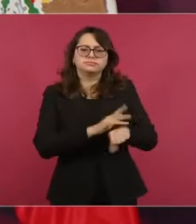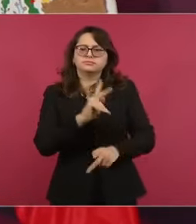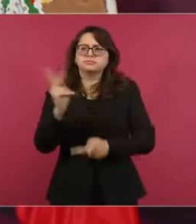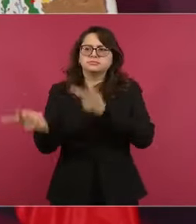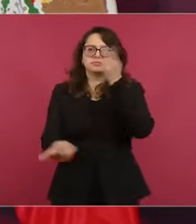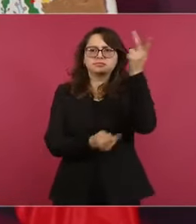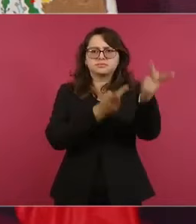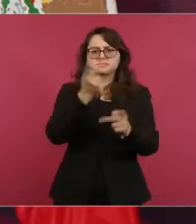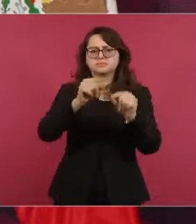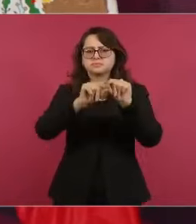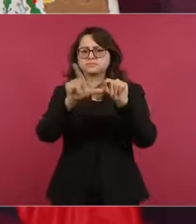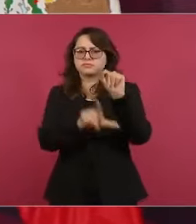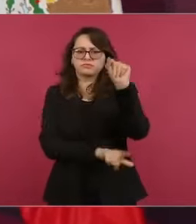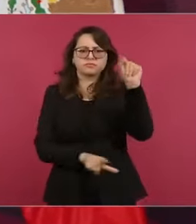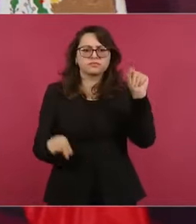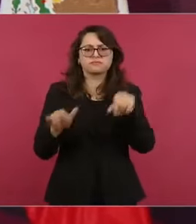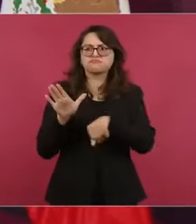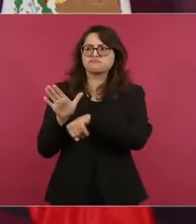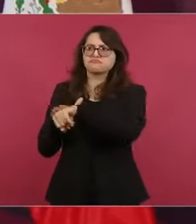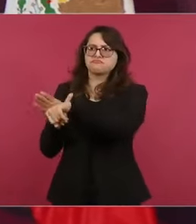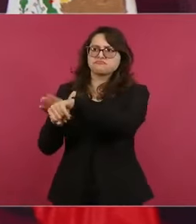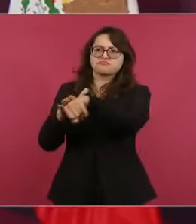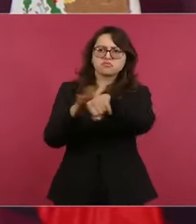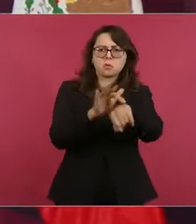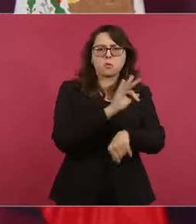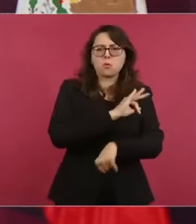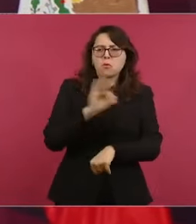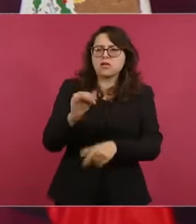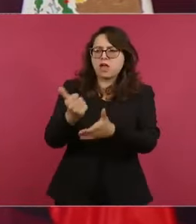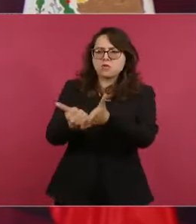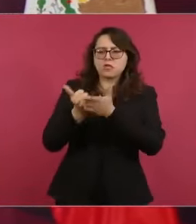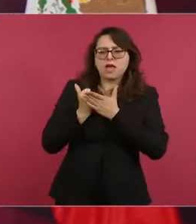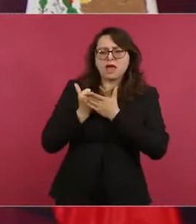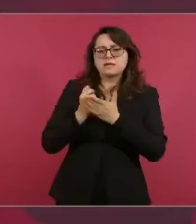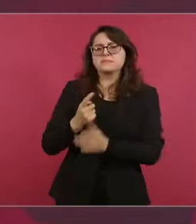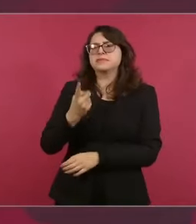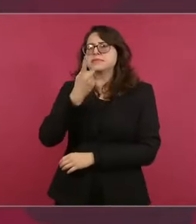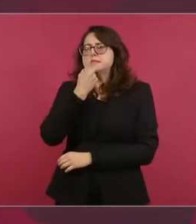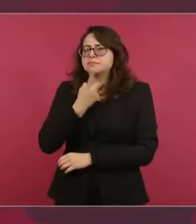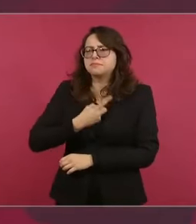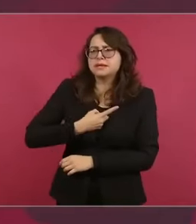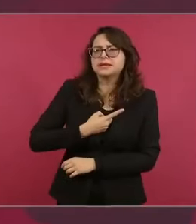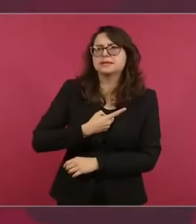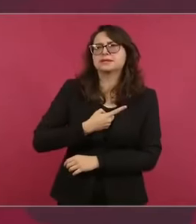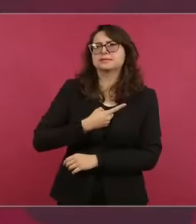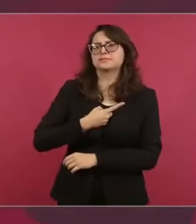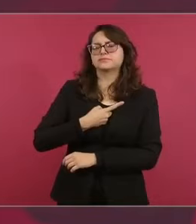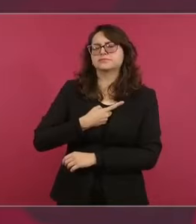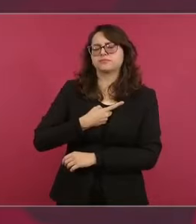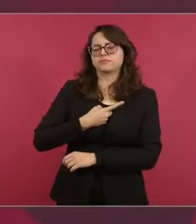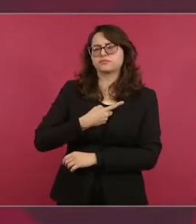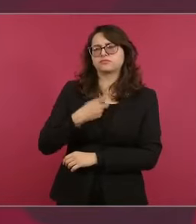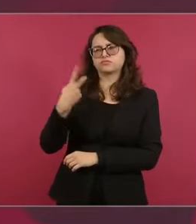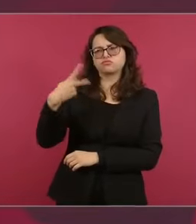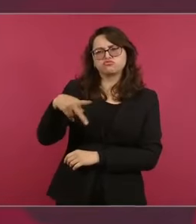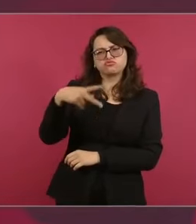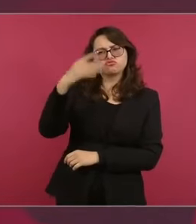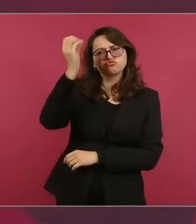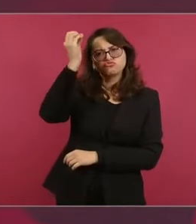Quiero escuchar la opinión